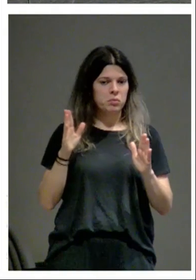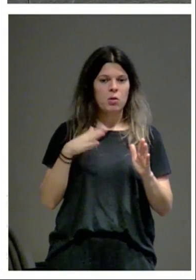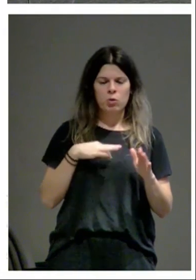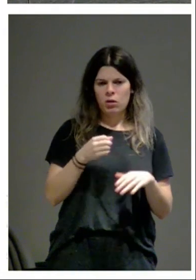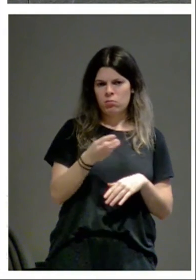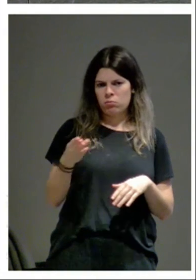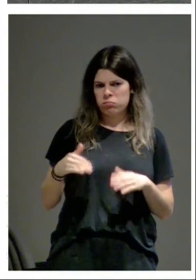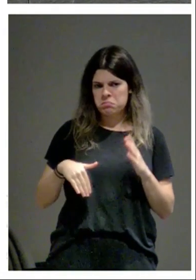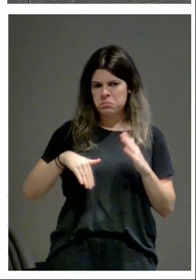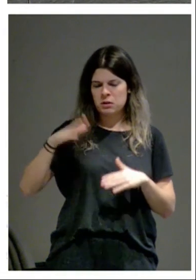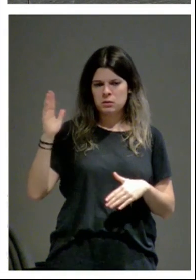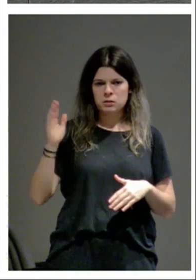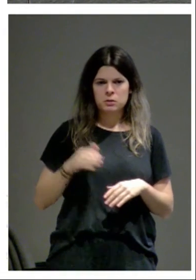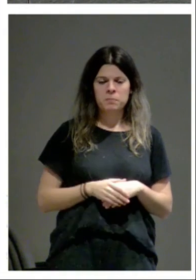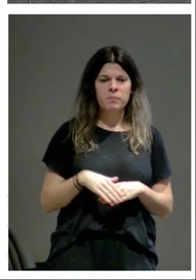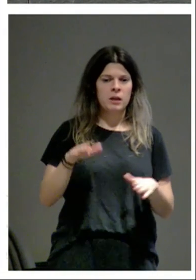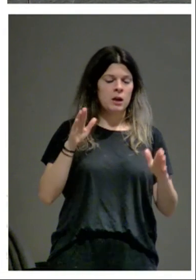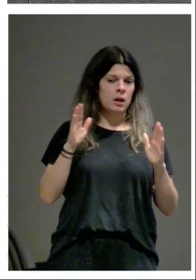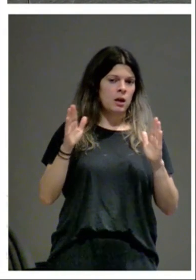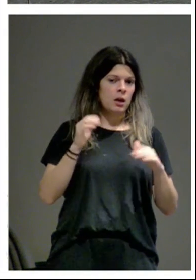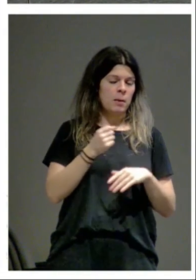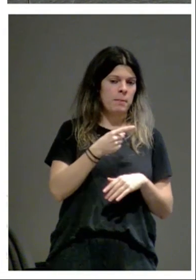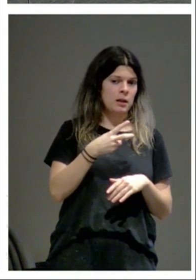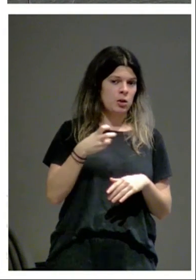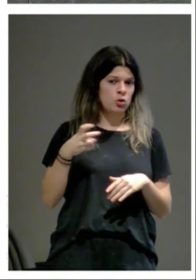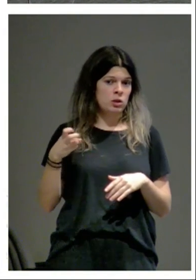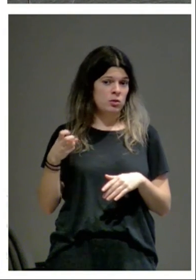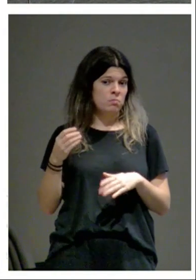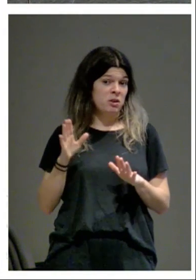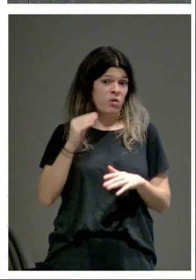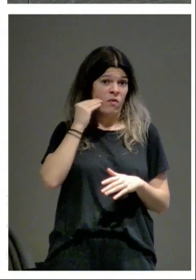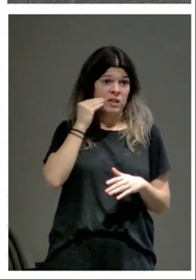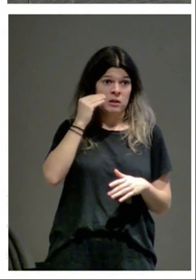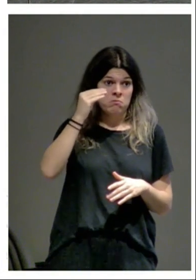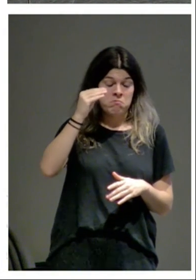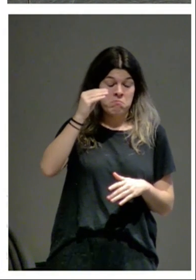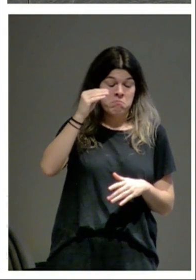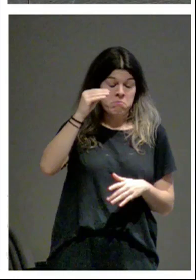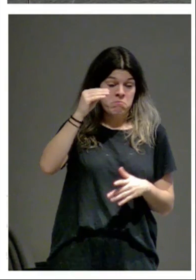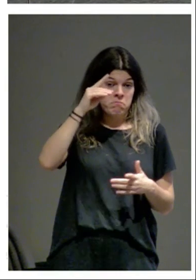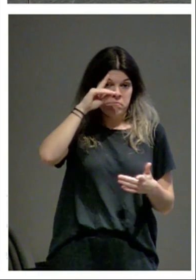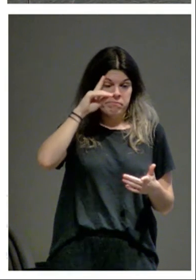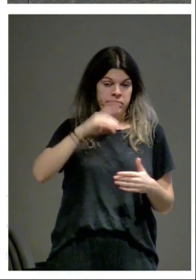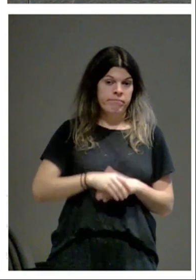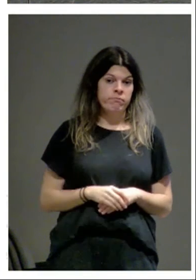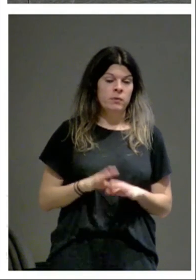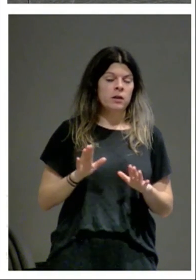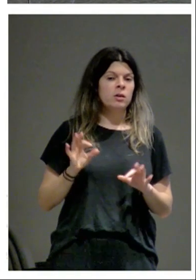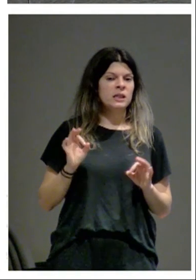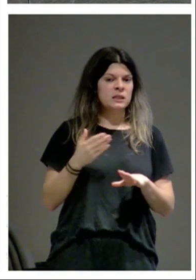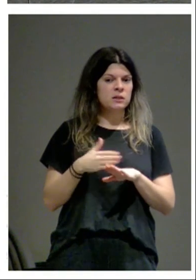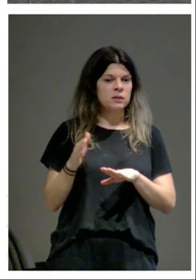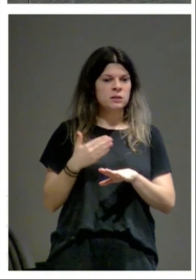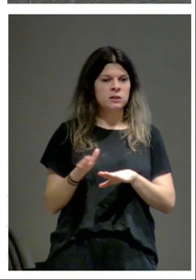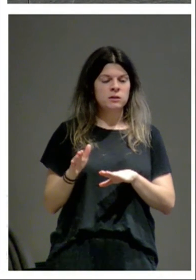tantos o más del entorno de 1200 a los que no se les ha dado cronología pero son los restos